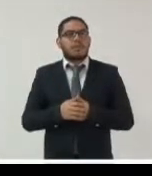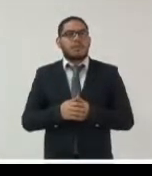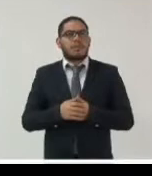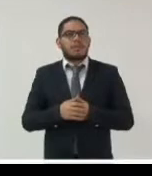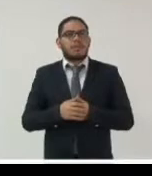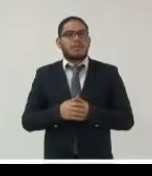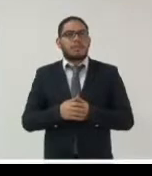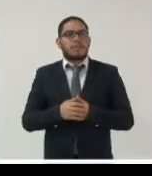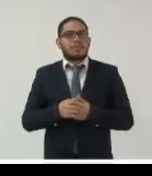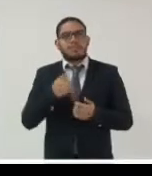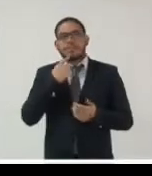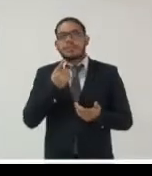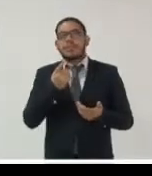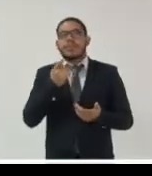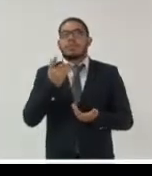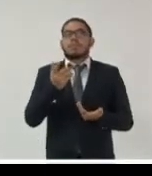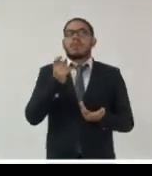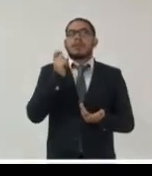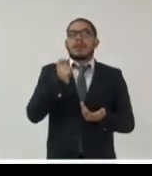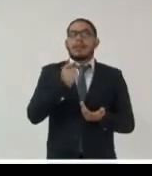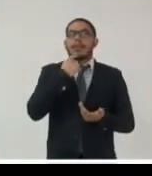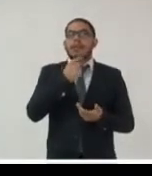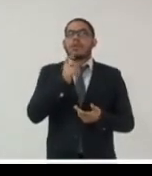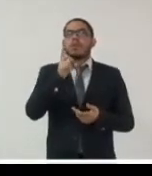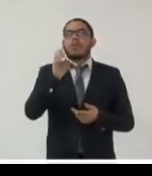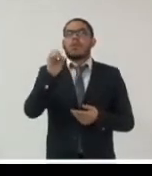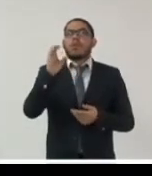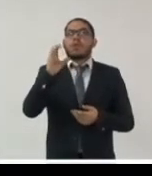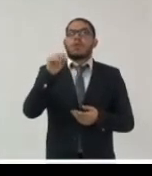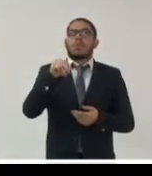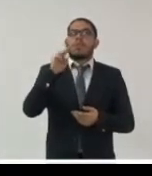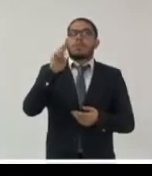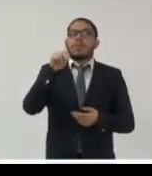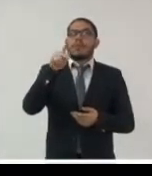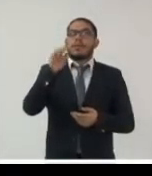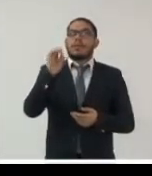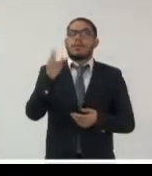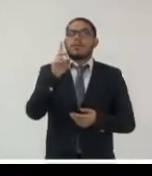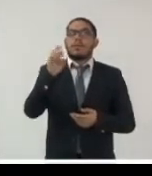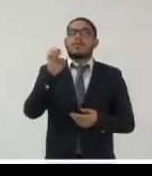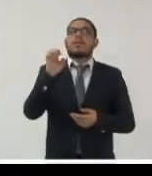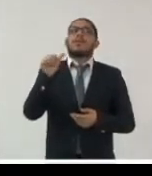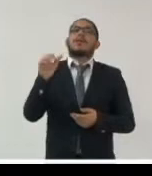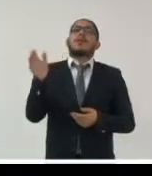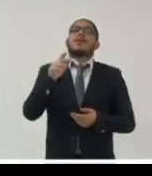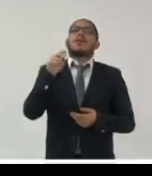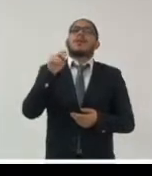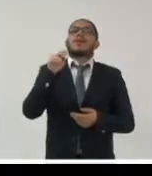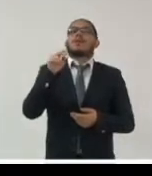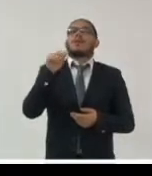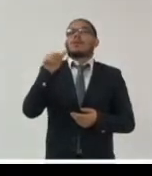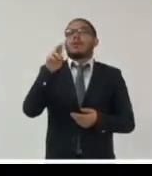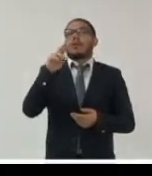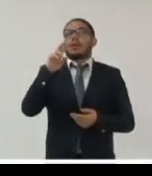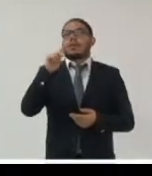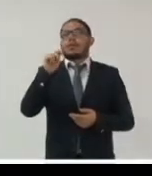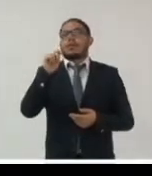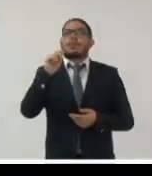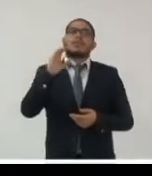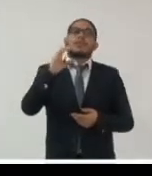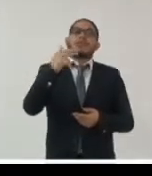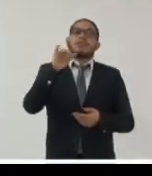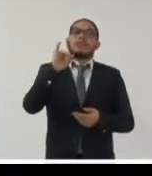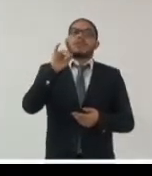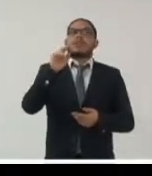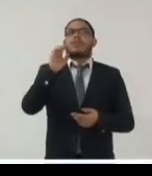nativo digital o representante digital una digitalización debe de ser mantenido bajo una